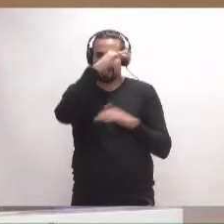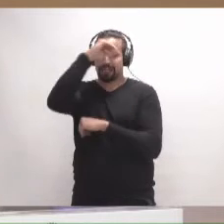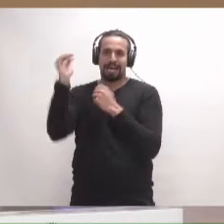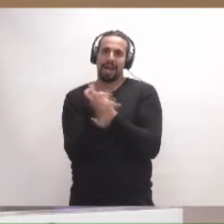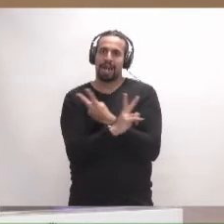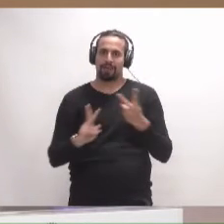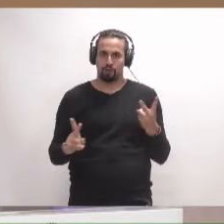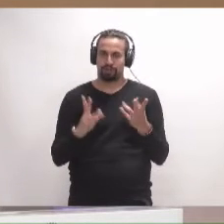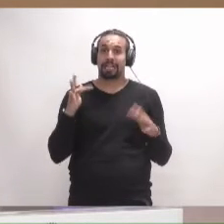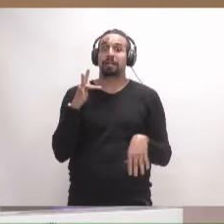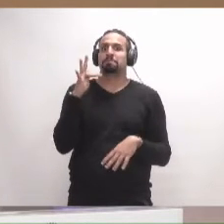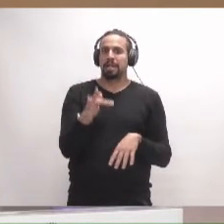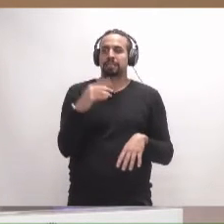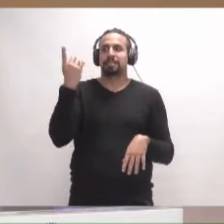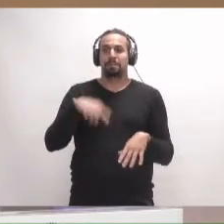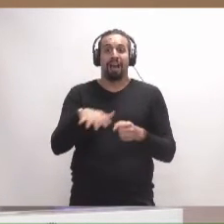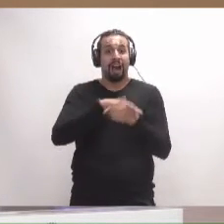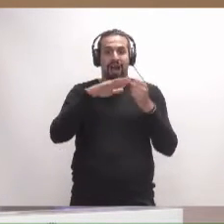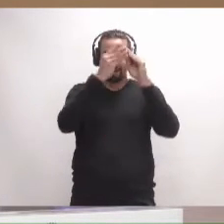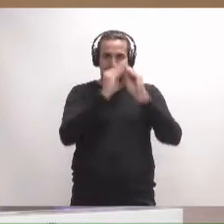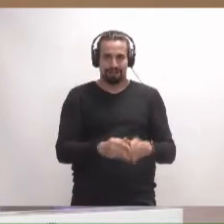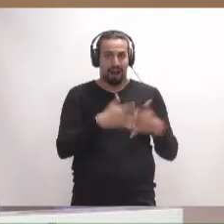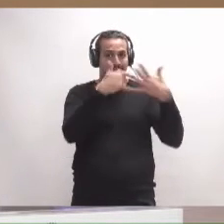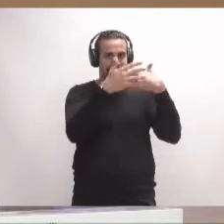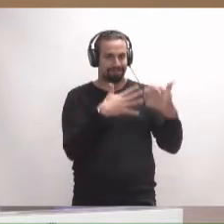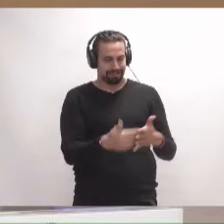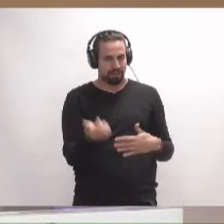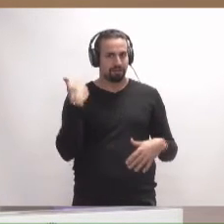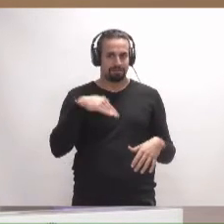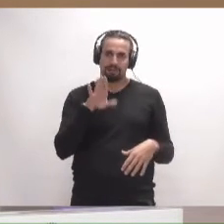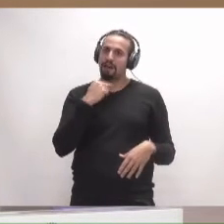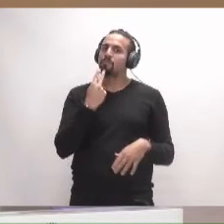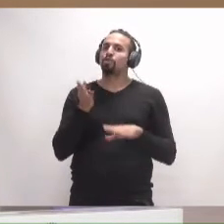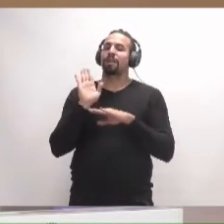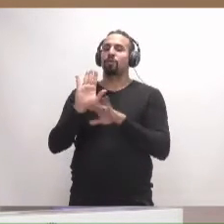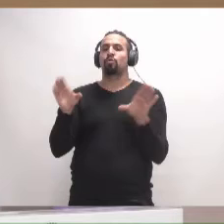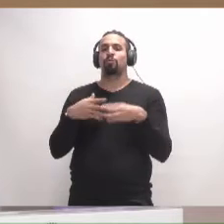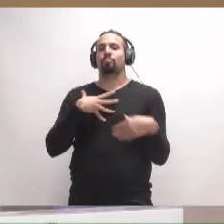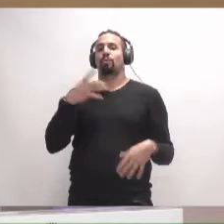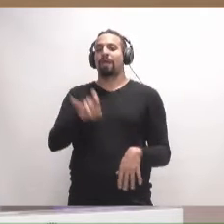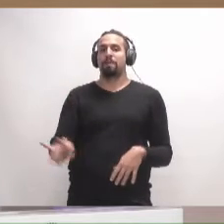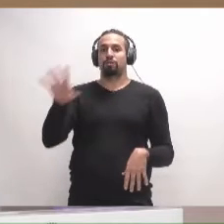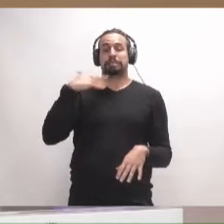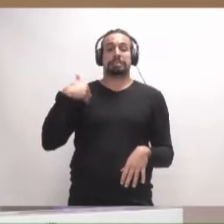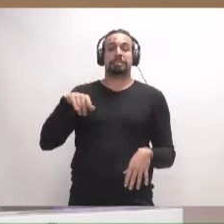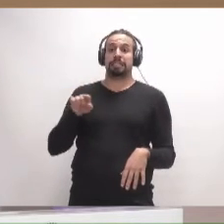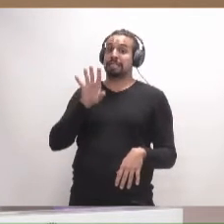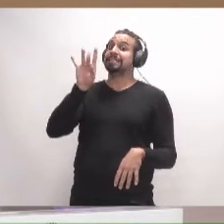peticiones. Es más, en el área de los artesanos, tal como ha dicho la portavoz de Podemos, se ha aprobado